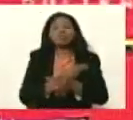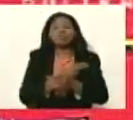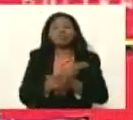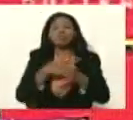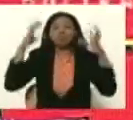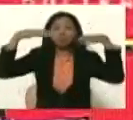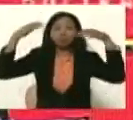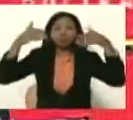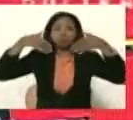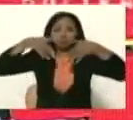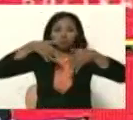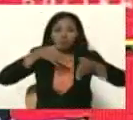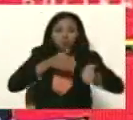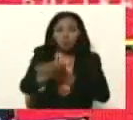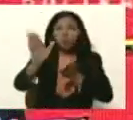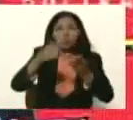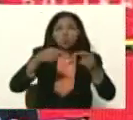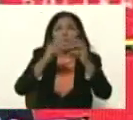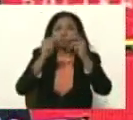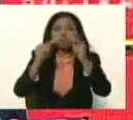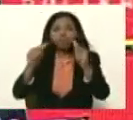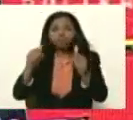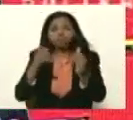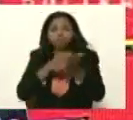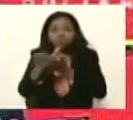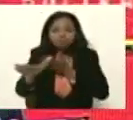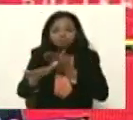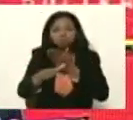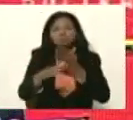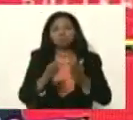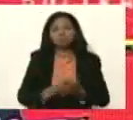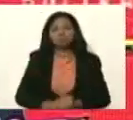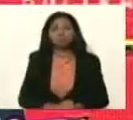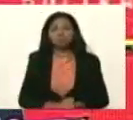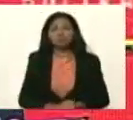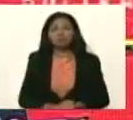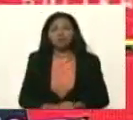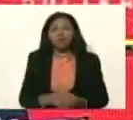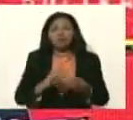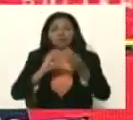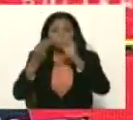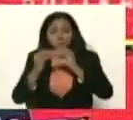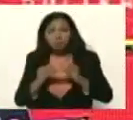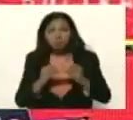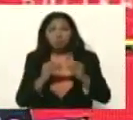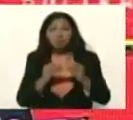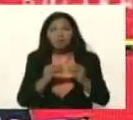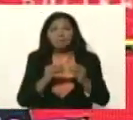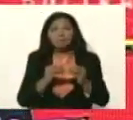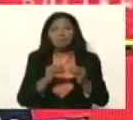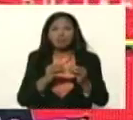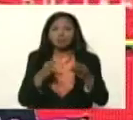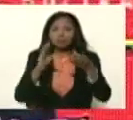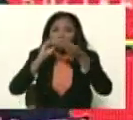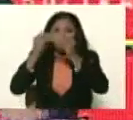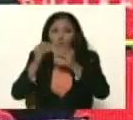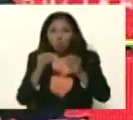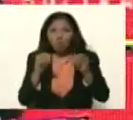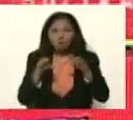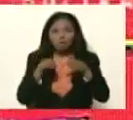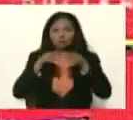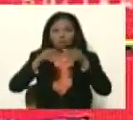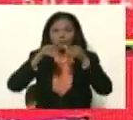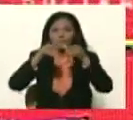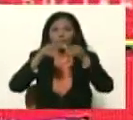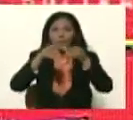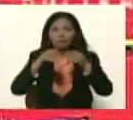así como que fuera de jabón entonces hay que echar cemento y echarle una cortadita ahí para que el freno agarre